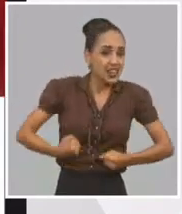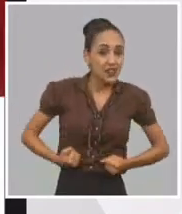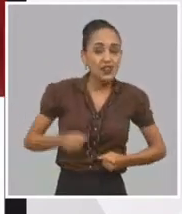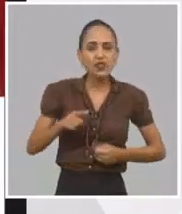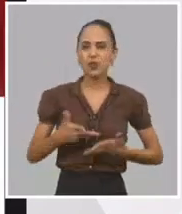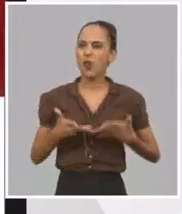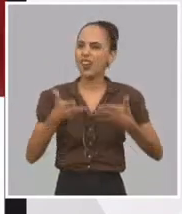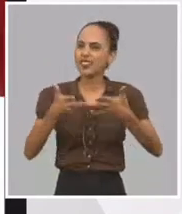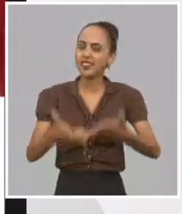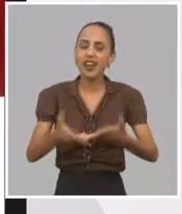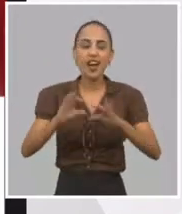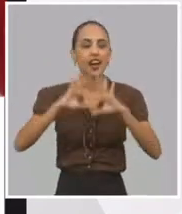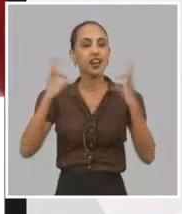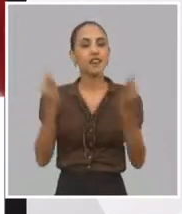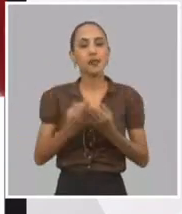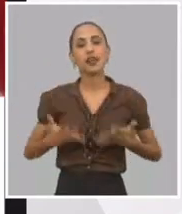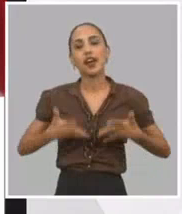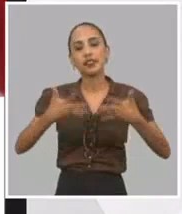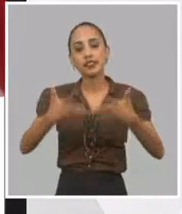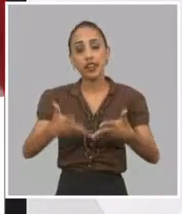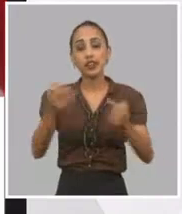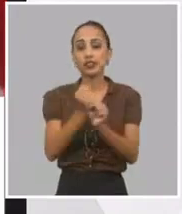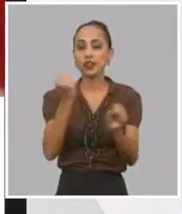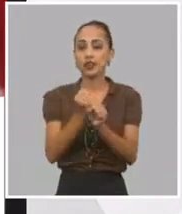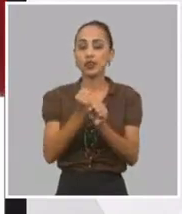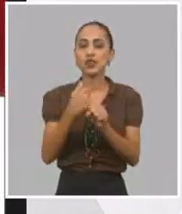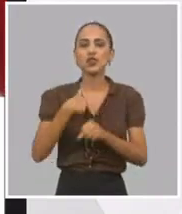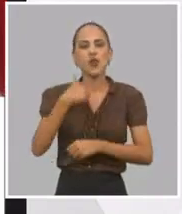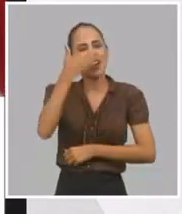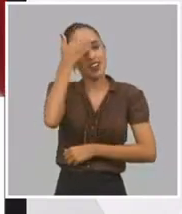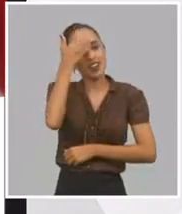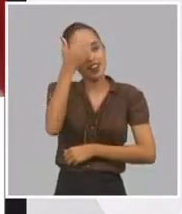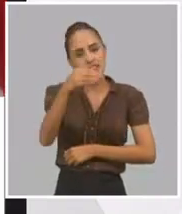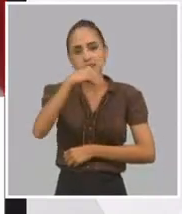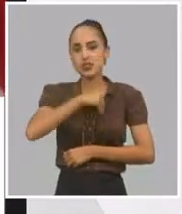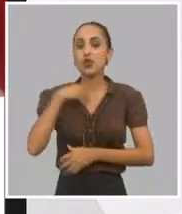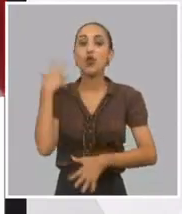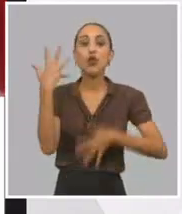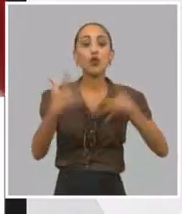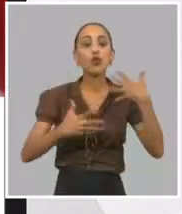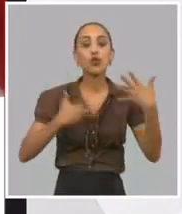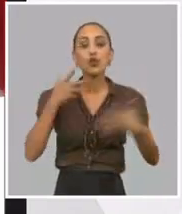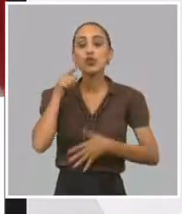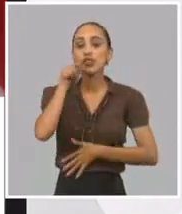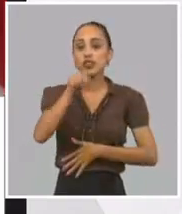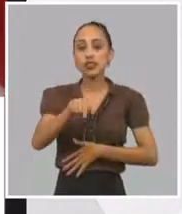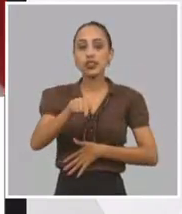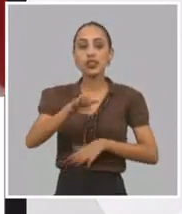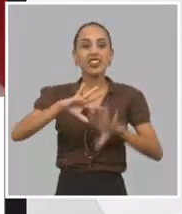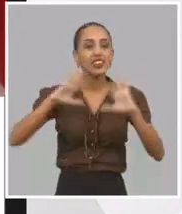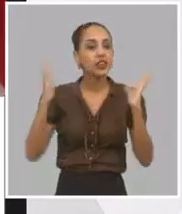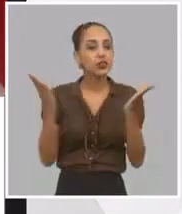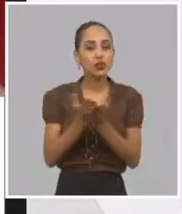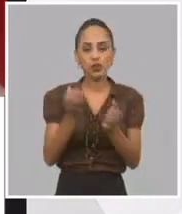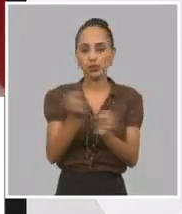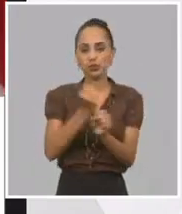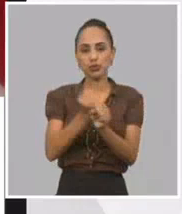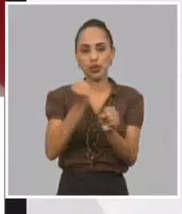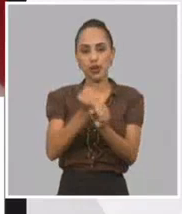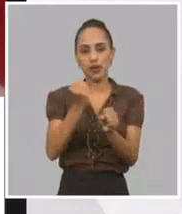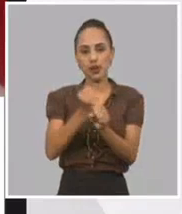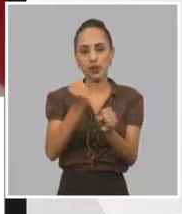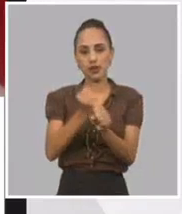familia, a tu profesión. Por eso simplemente te doy gracias y que estoy muy orgullosa de ti, de tu enfrentamiento que